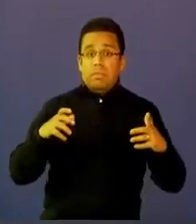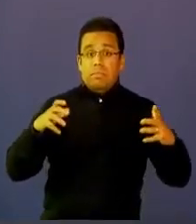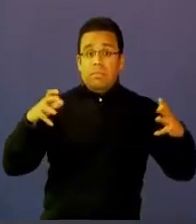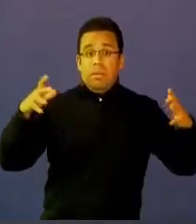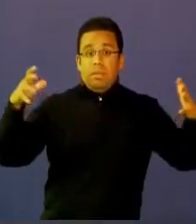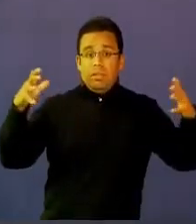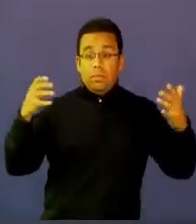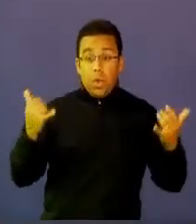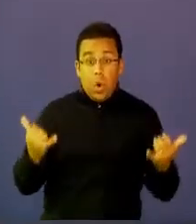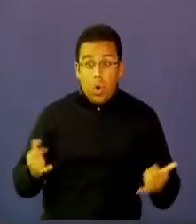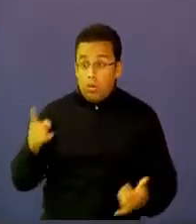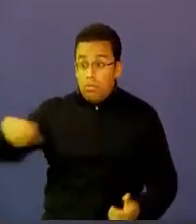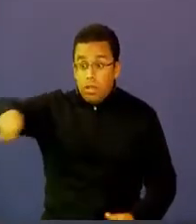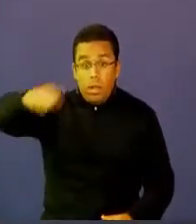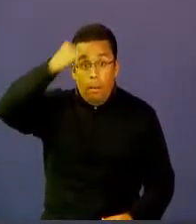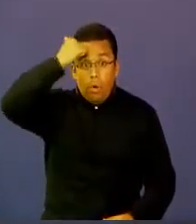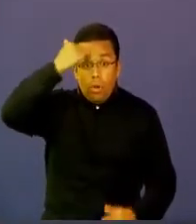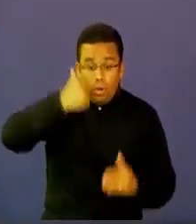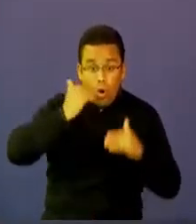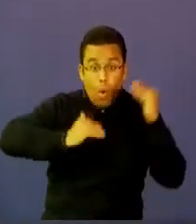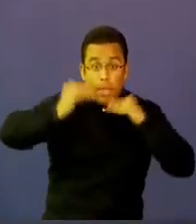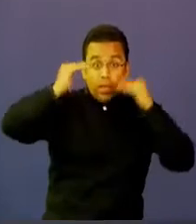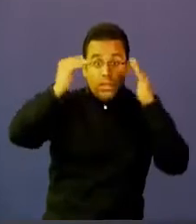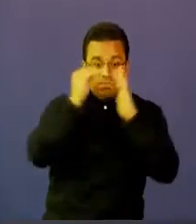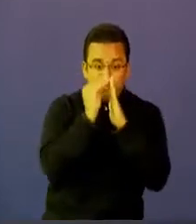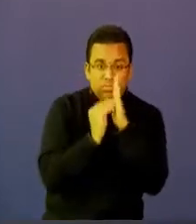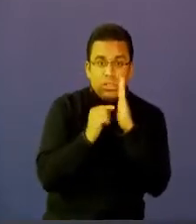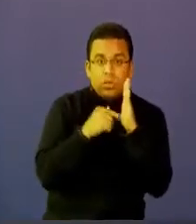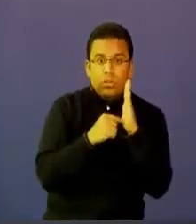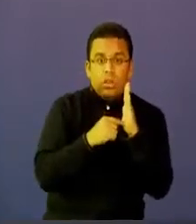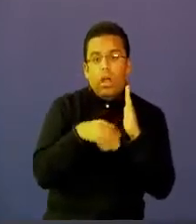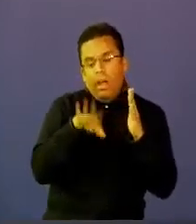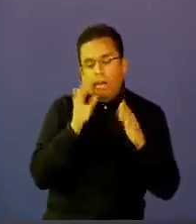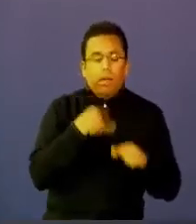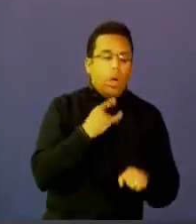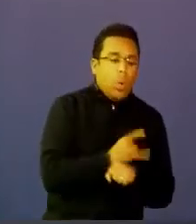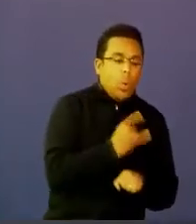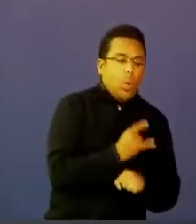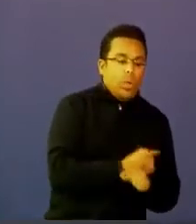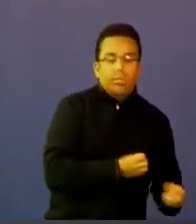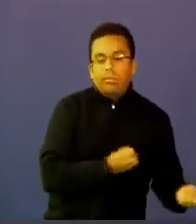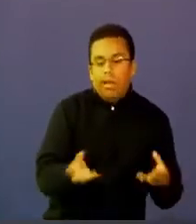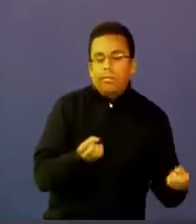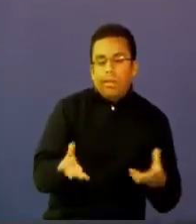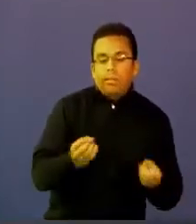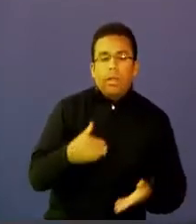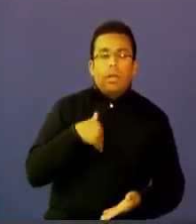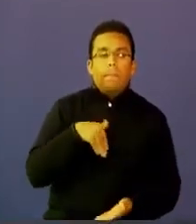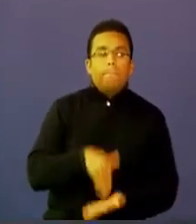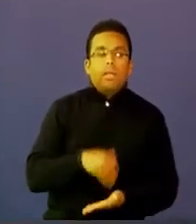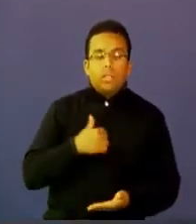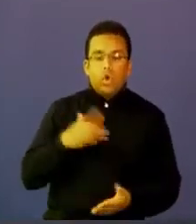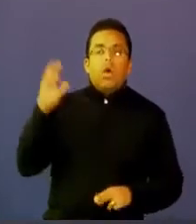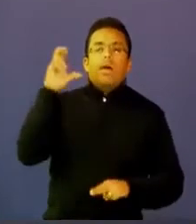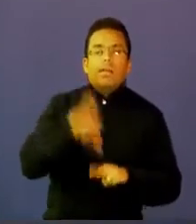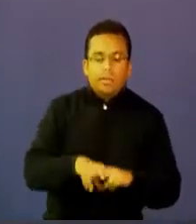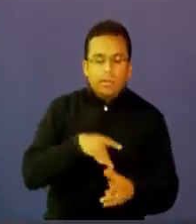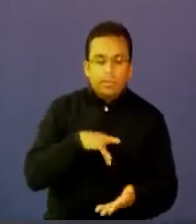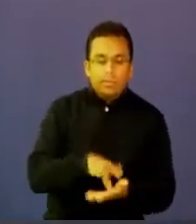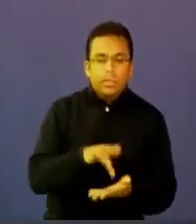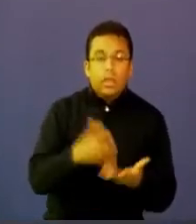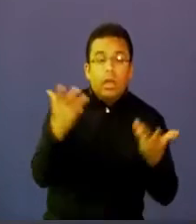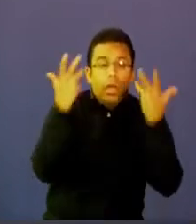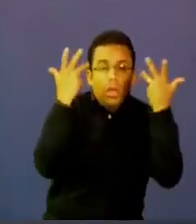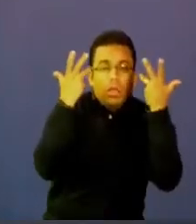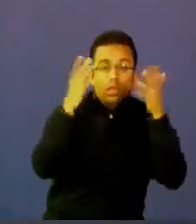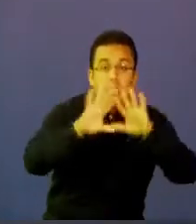docentes en su momento ya no tendrán que ser solo usar tecnología para la educación presencial sino también tener competencias para